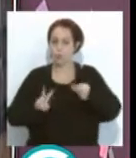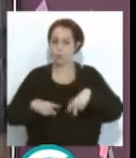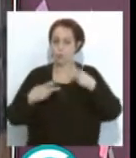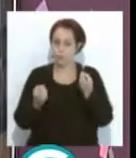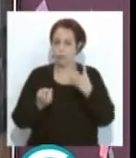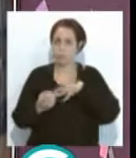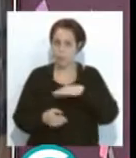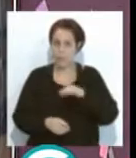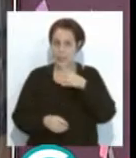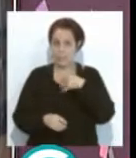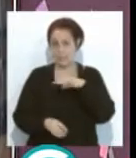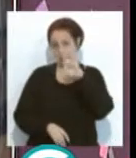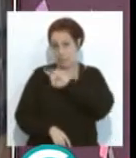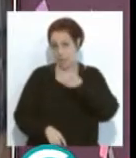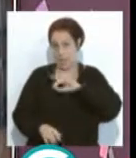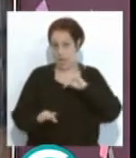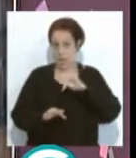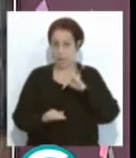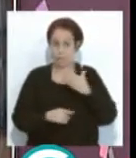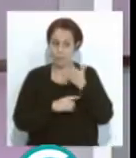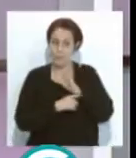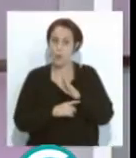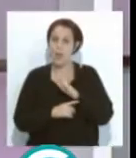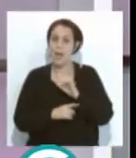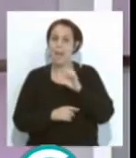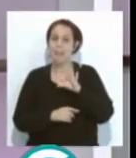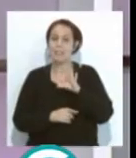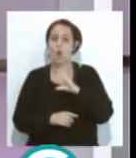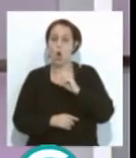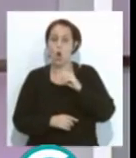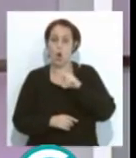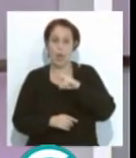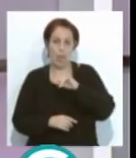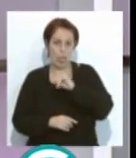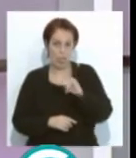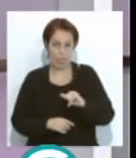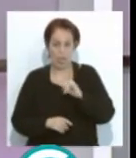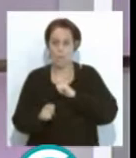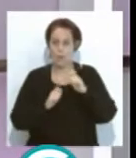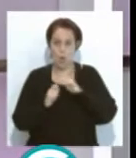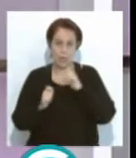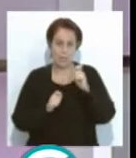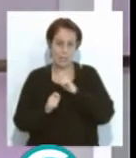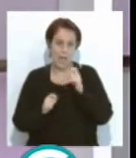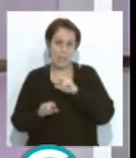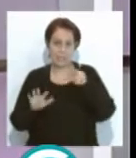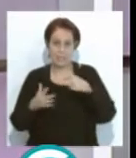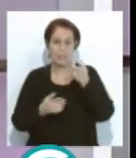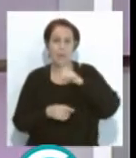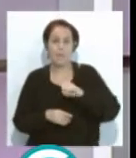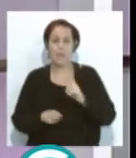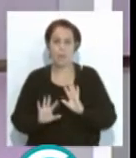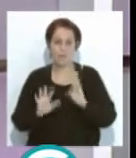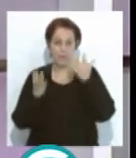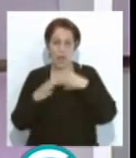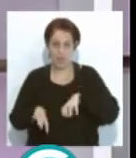presentarles, por novedad, empezamos con Fanny Escoriza, compañera periodista en El Viva y en Siete. Muy buenas noches. Muy buenas noches. ¿Qué